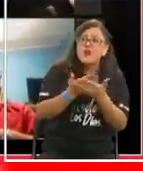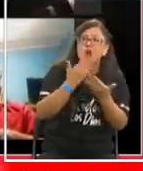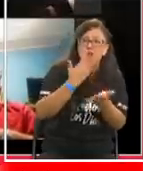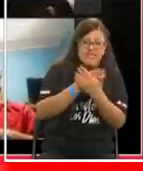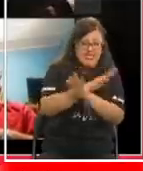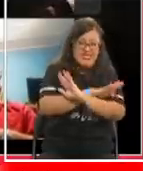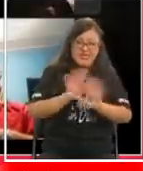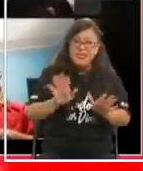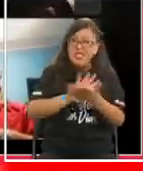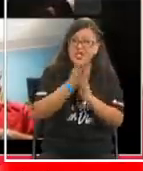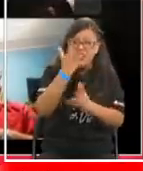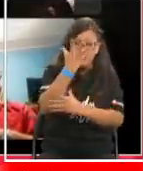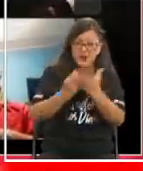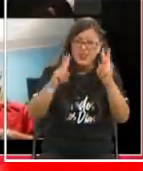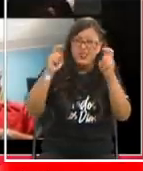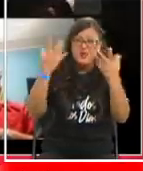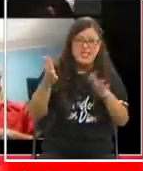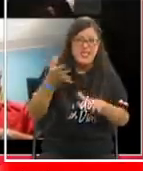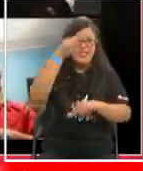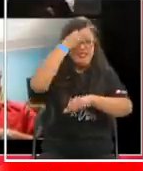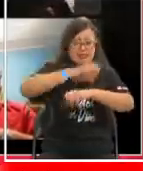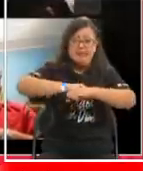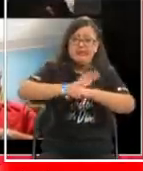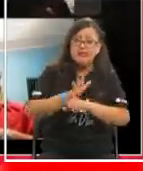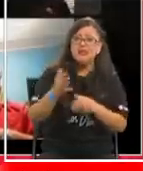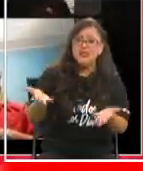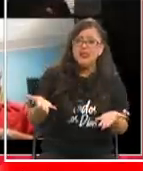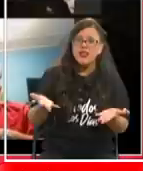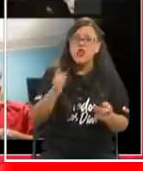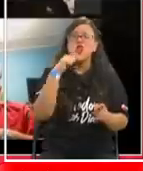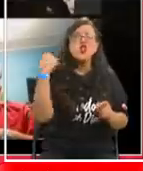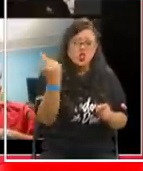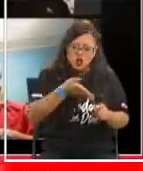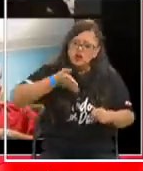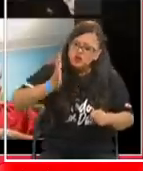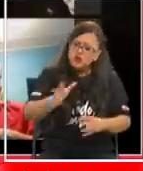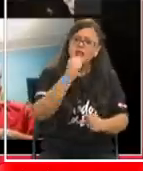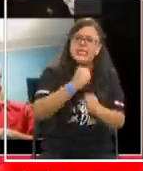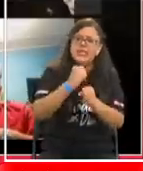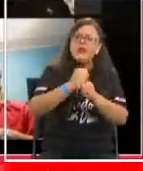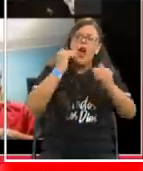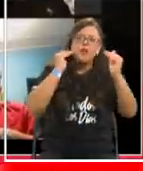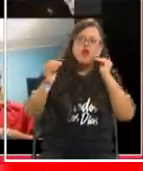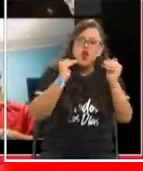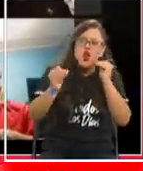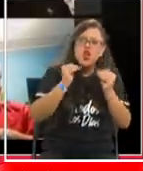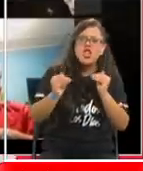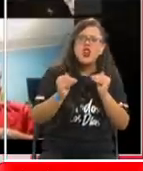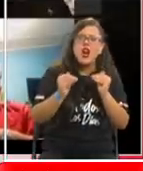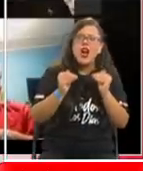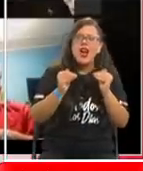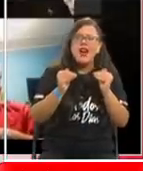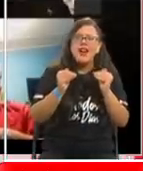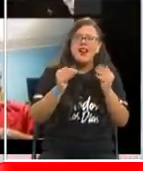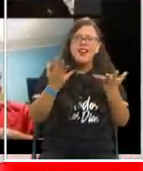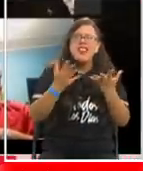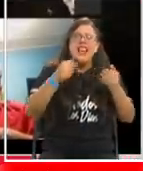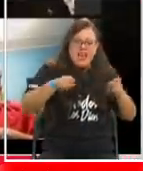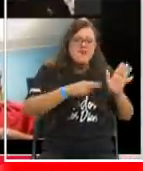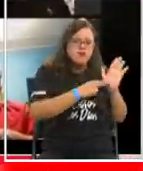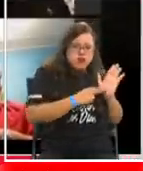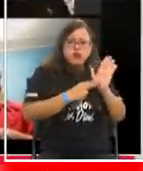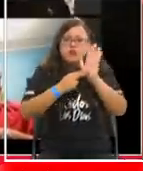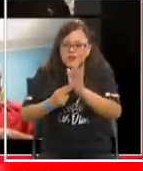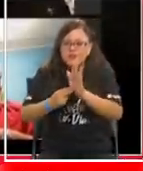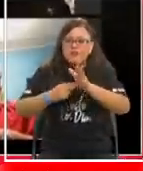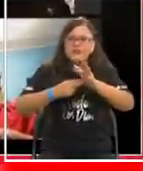termine toda esta pesadilla vamos a seguir trabajando con los niños hasta presentar una orquesta grande